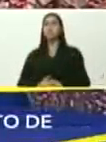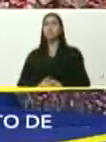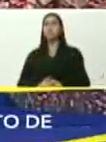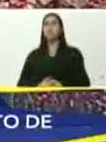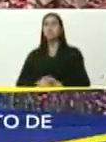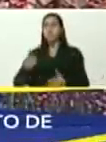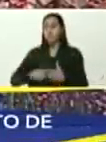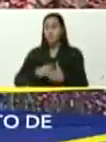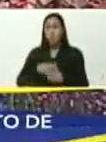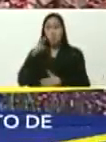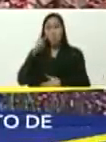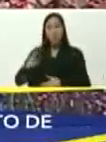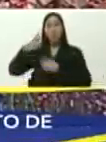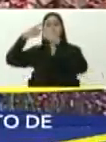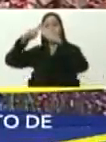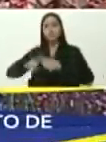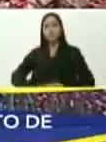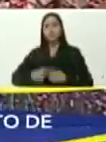cuál es el balance,